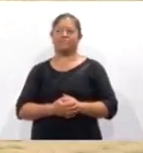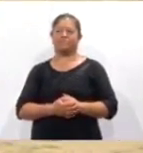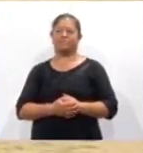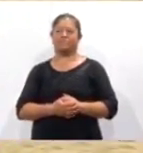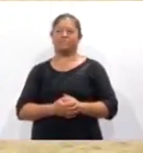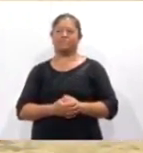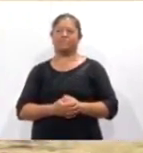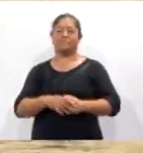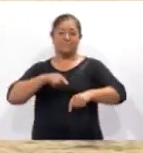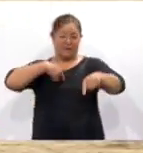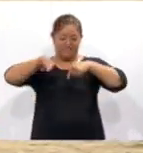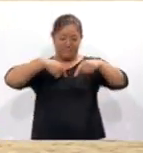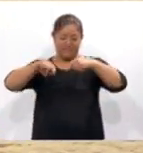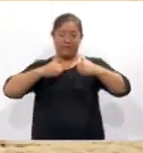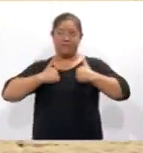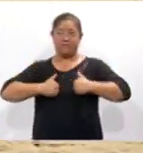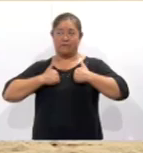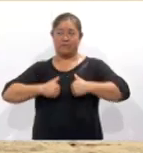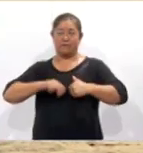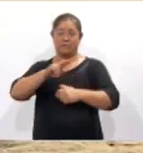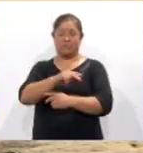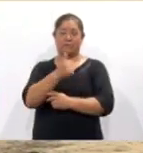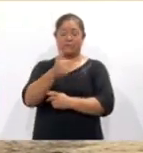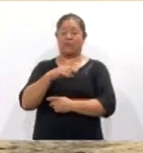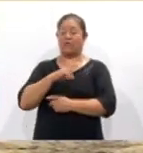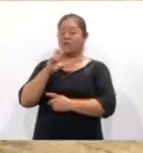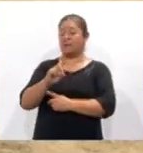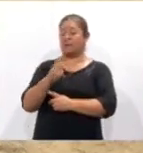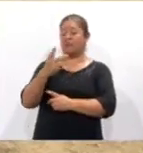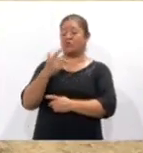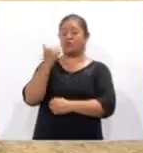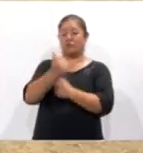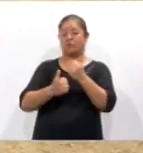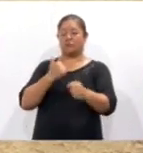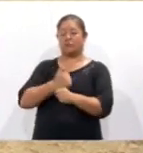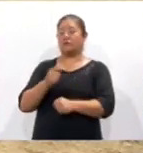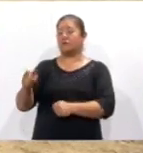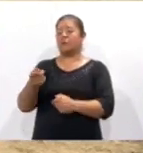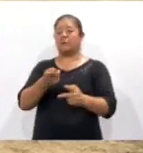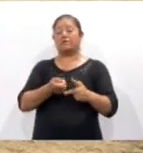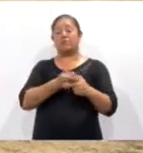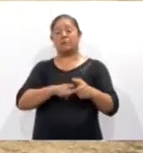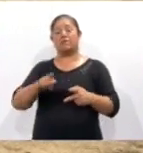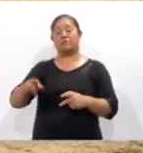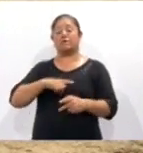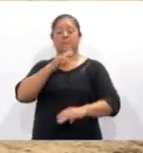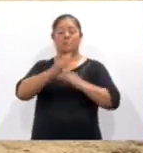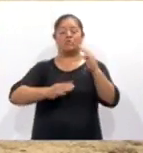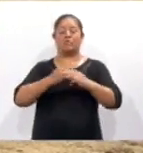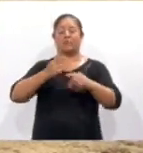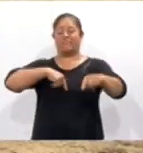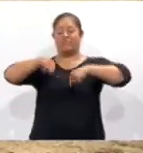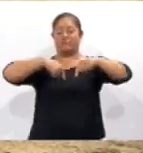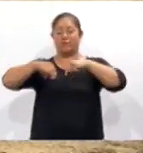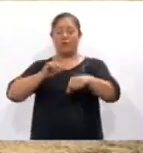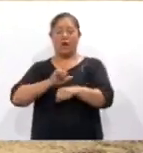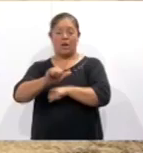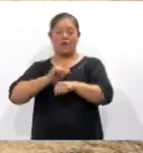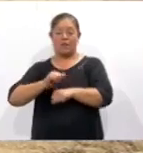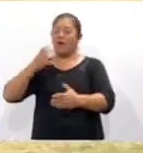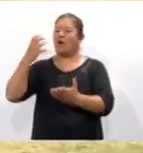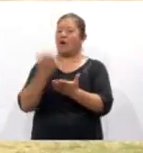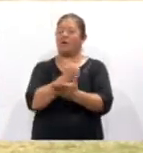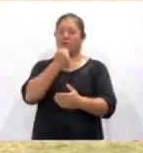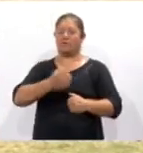La Liga de Fútbol Chiautempan 86 cumplió 38 años. Nació en el marco de la realización del Mundial de Fútbol donde Argentina se coronó